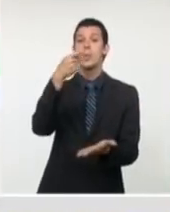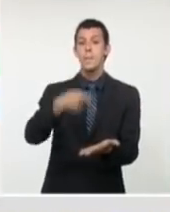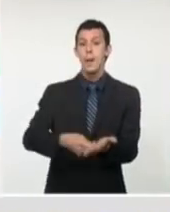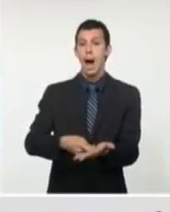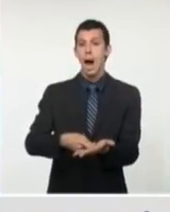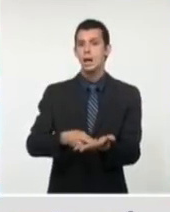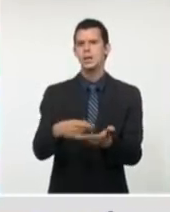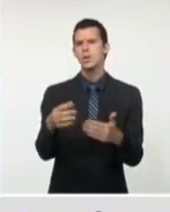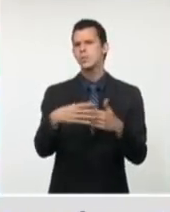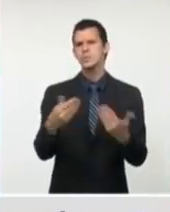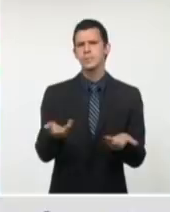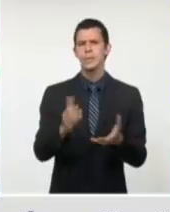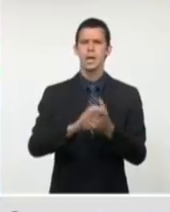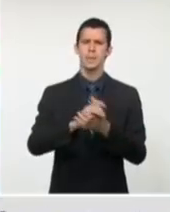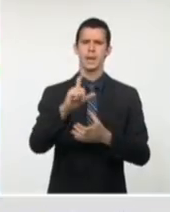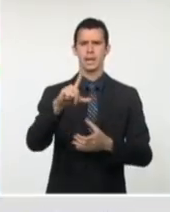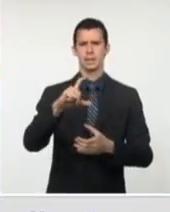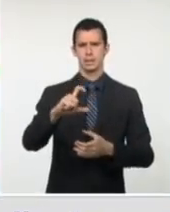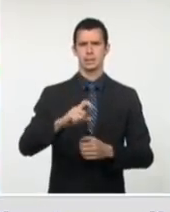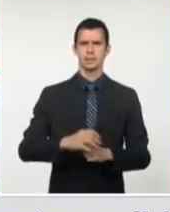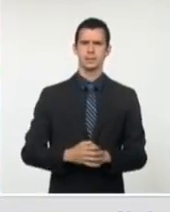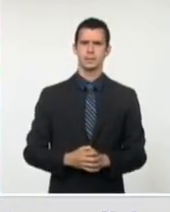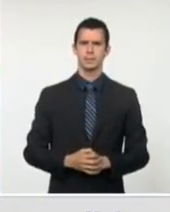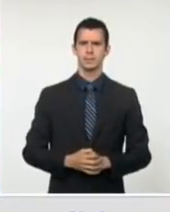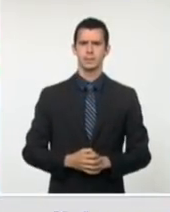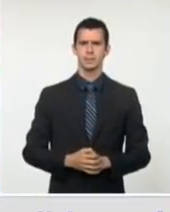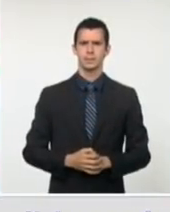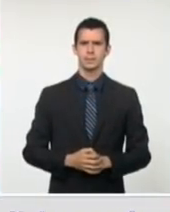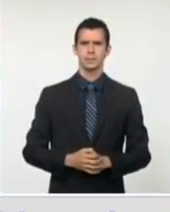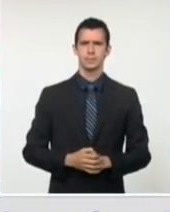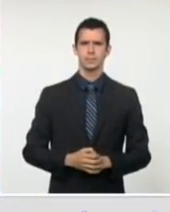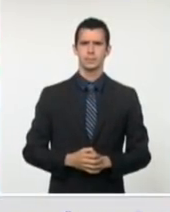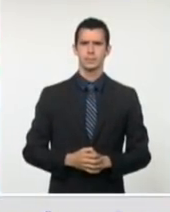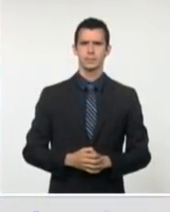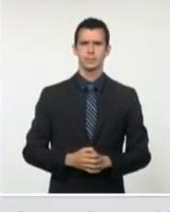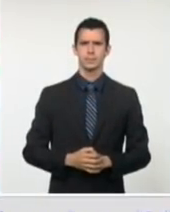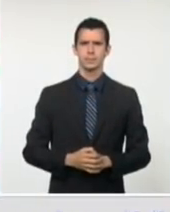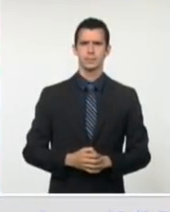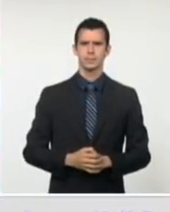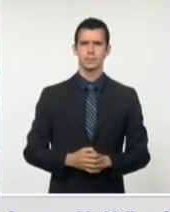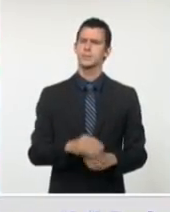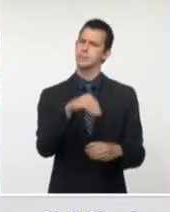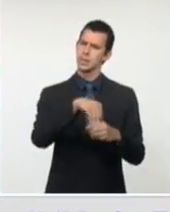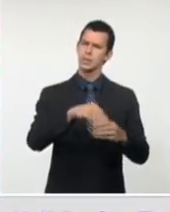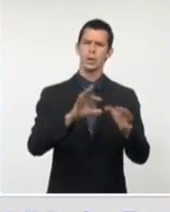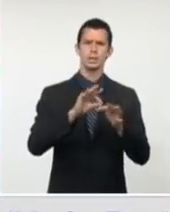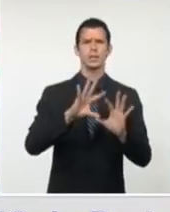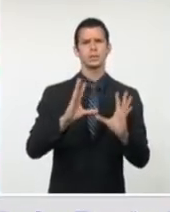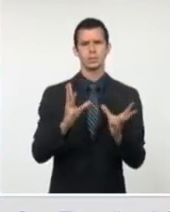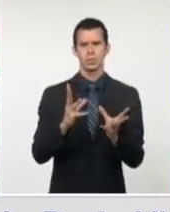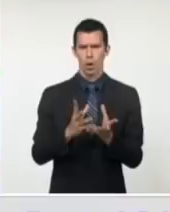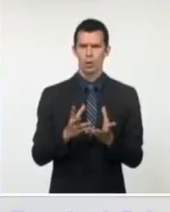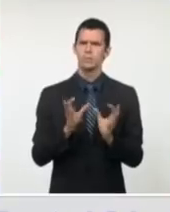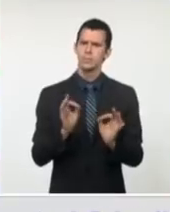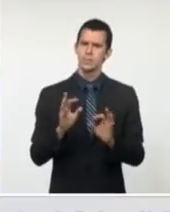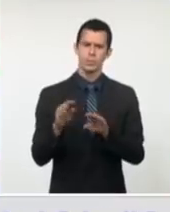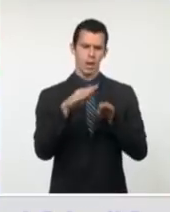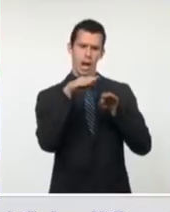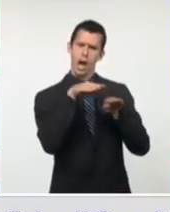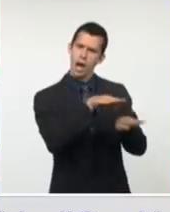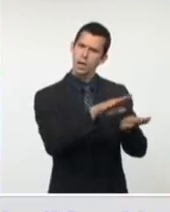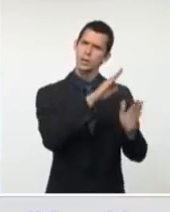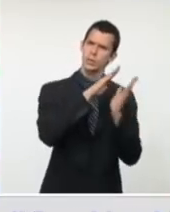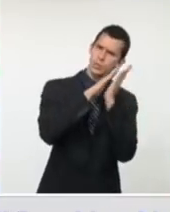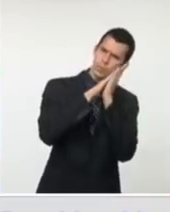aislamiento, que incluye la instalación y la transportación desde el aeropuerto hasta la